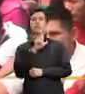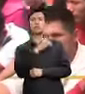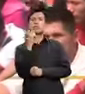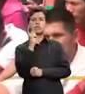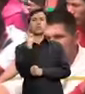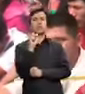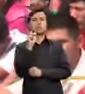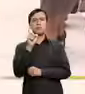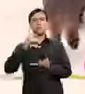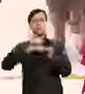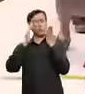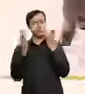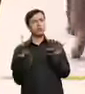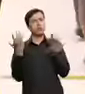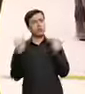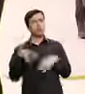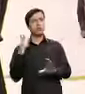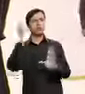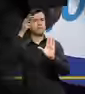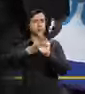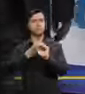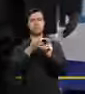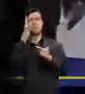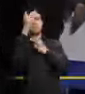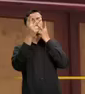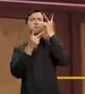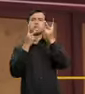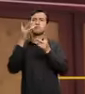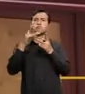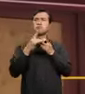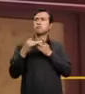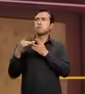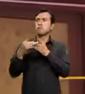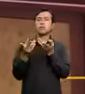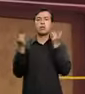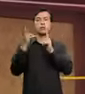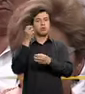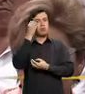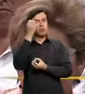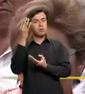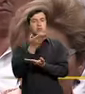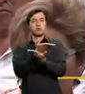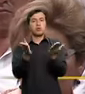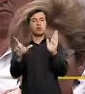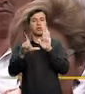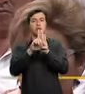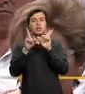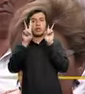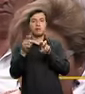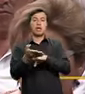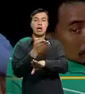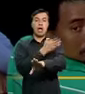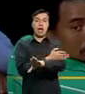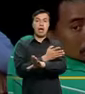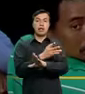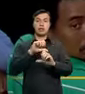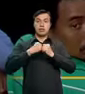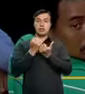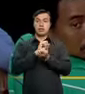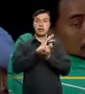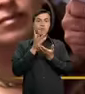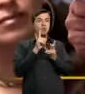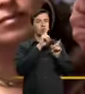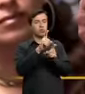año, cerca de 300.000 ciudadanas y ciudadanos han participado de las visitas guiadas, la socialización de leyes, la consulta